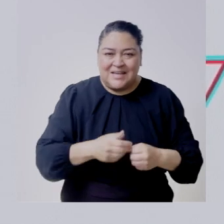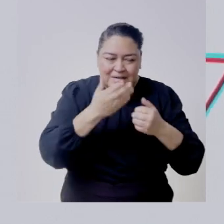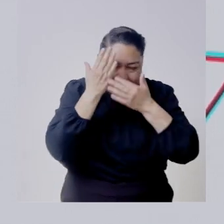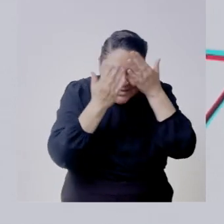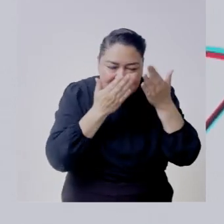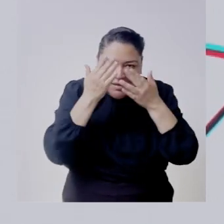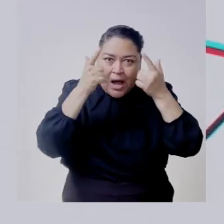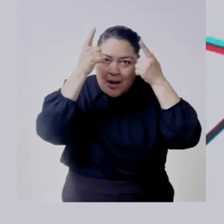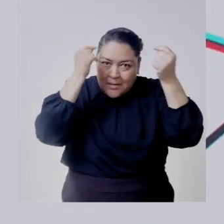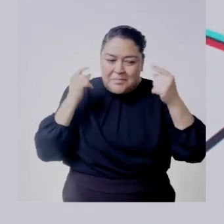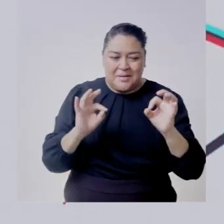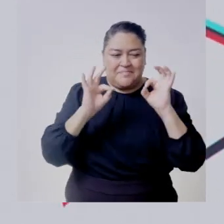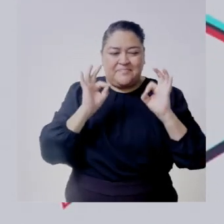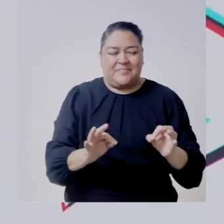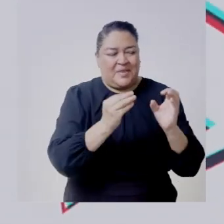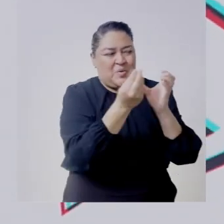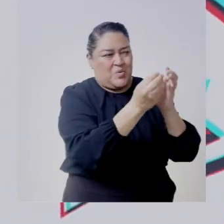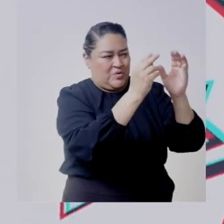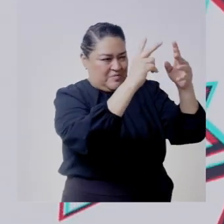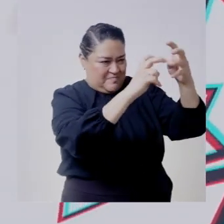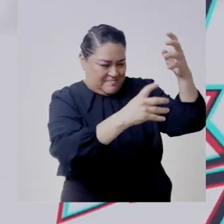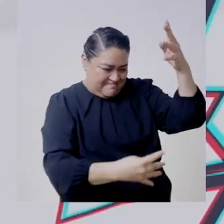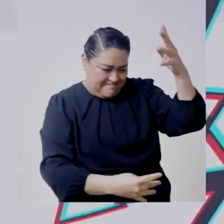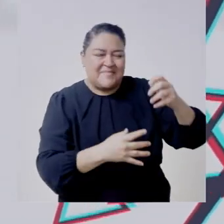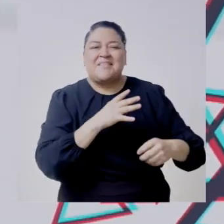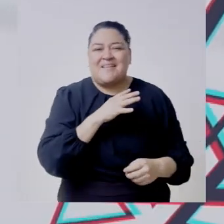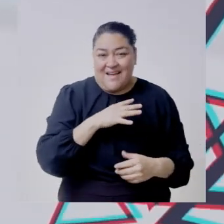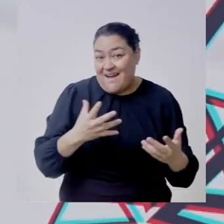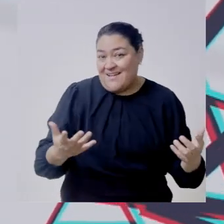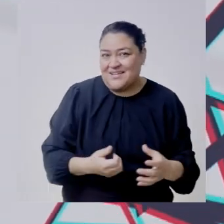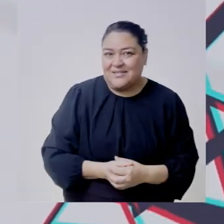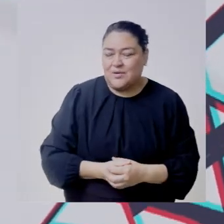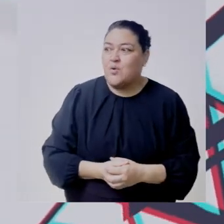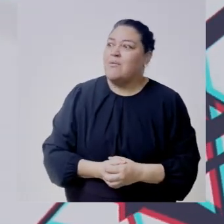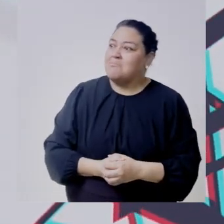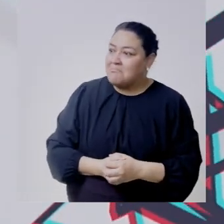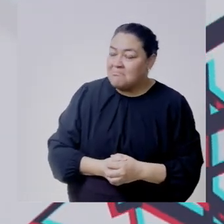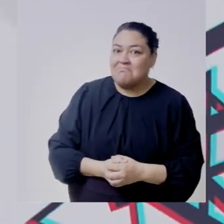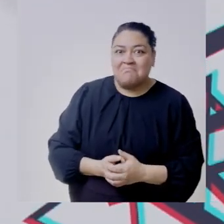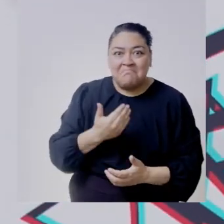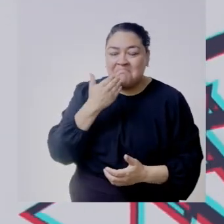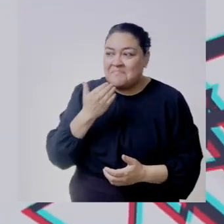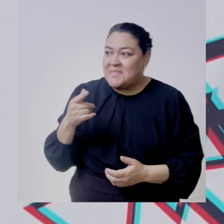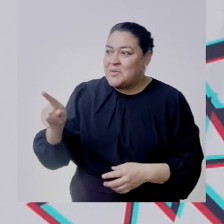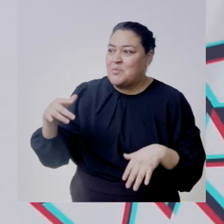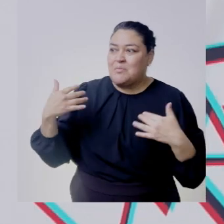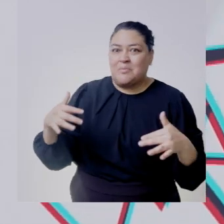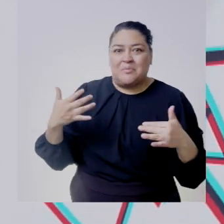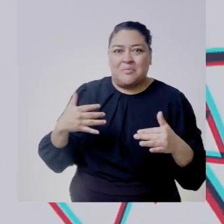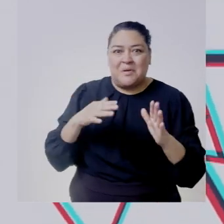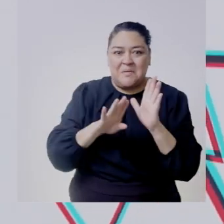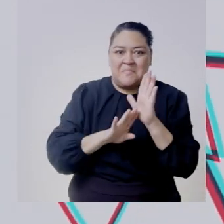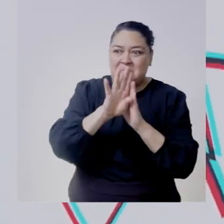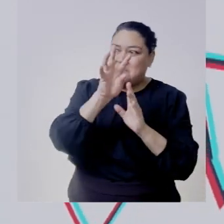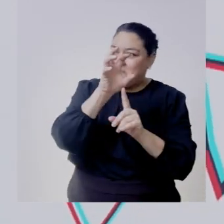egresadas de nuestras diferentes actividades académicas eso es digamos uno de los principales